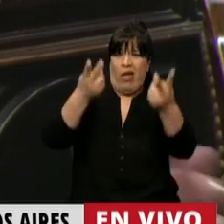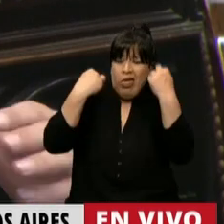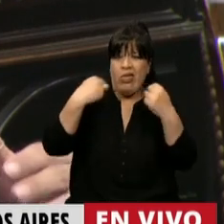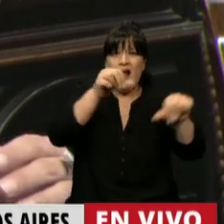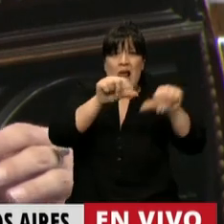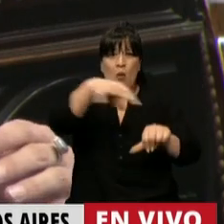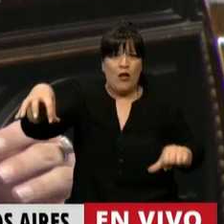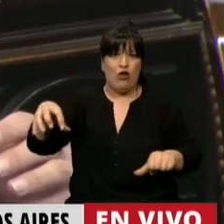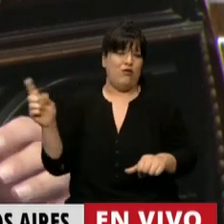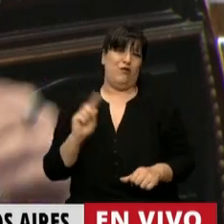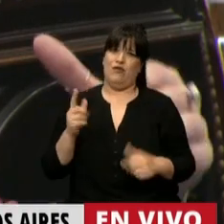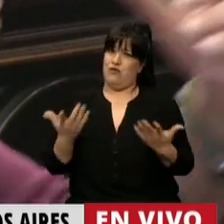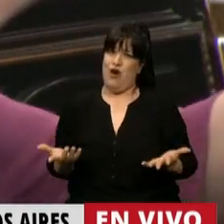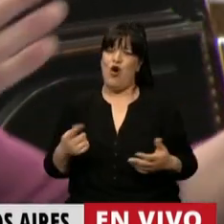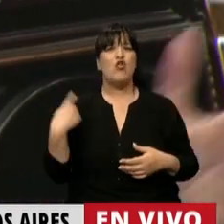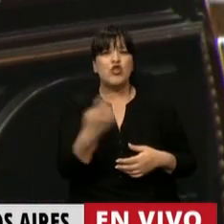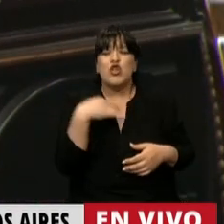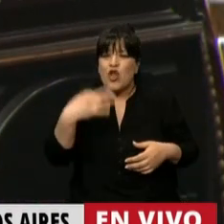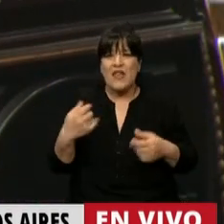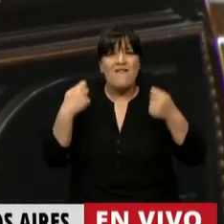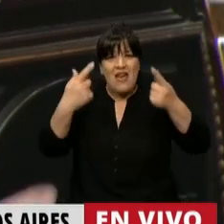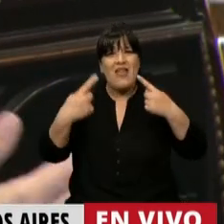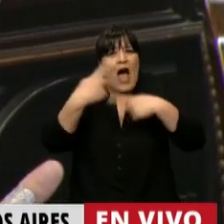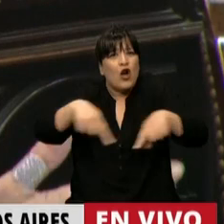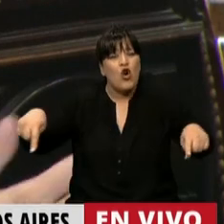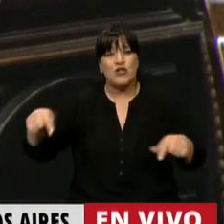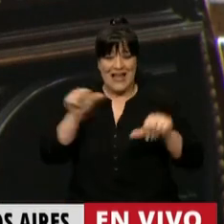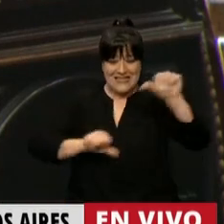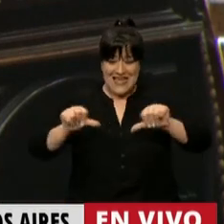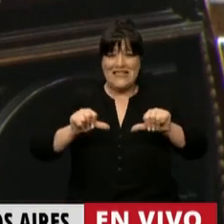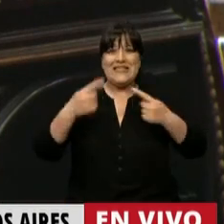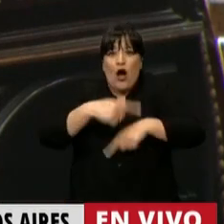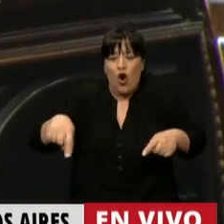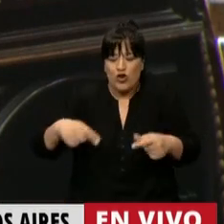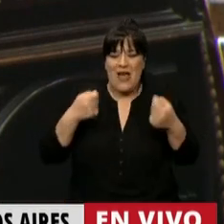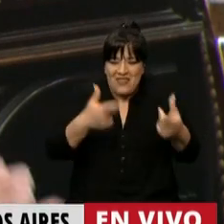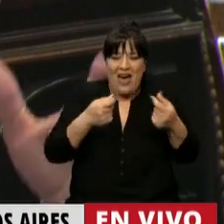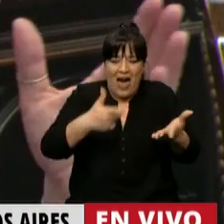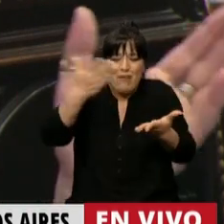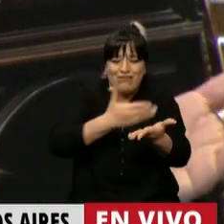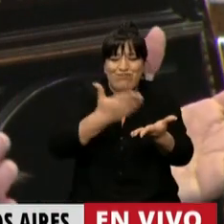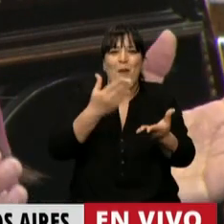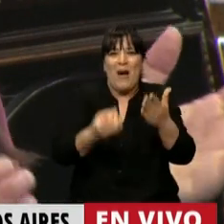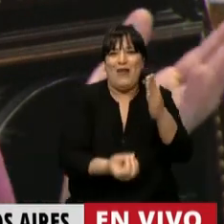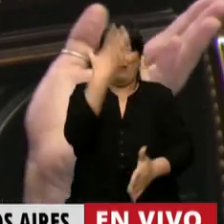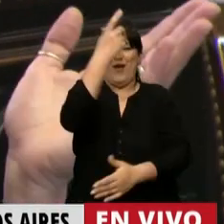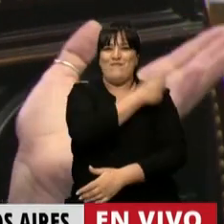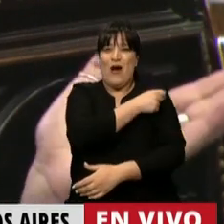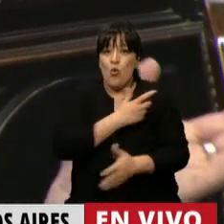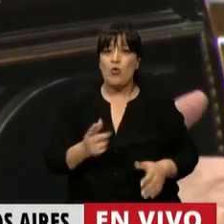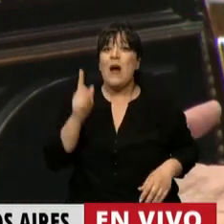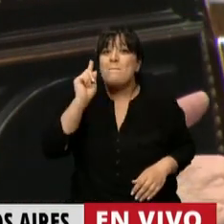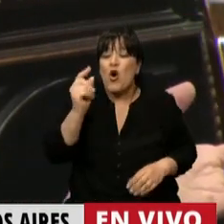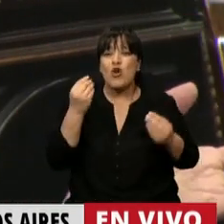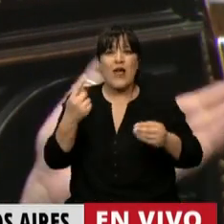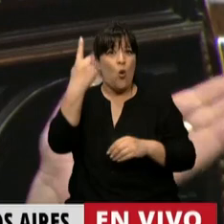¿Por qué no empezamos a poner todos los elementos de nuestra ciencia para poder desenvolver la vacuna? Porque, entre otras cosas, una